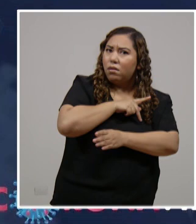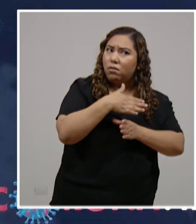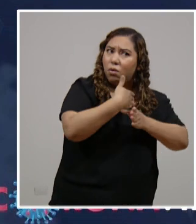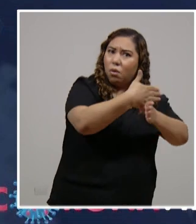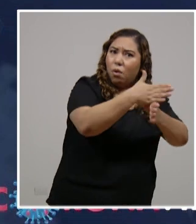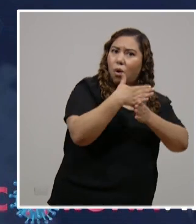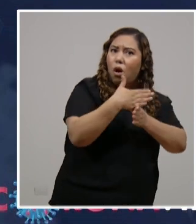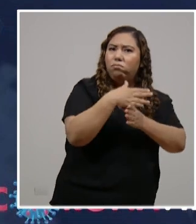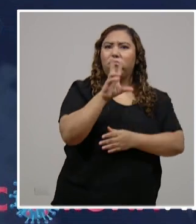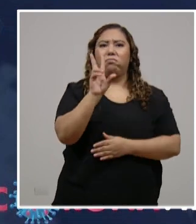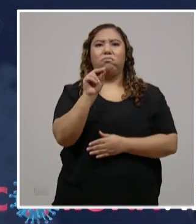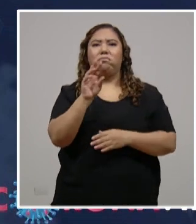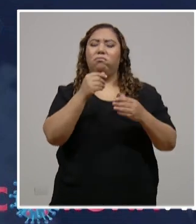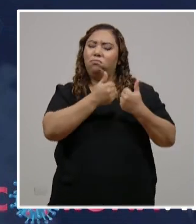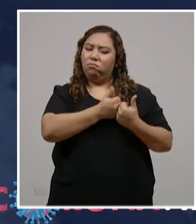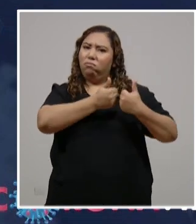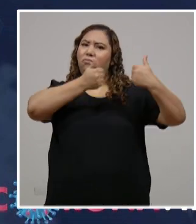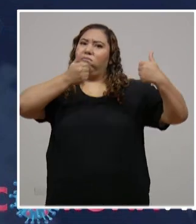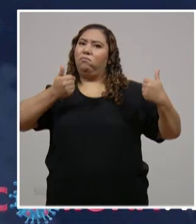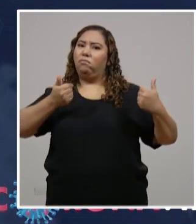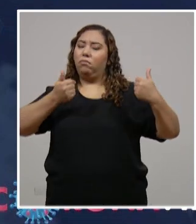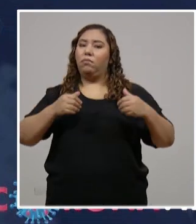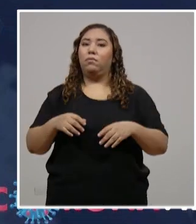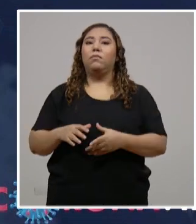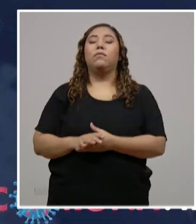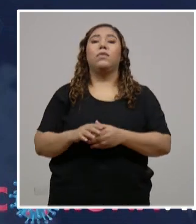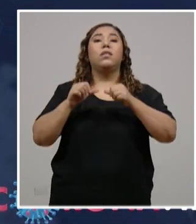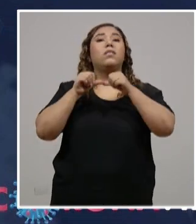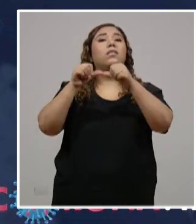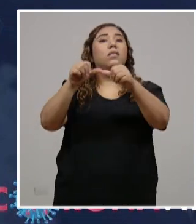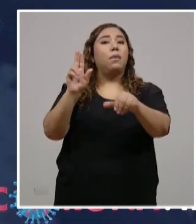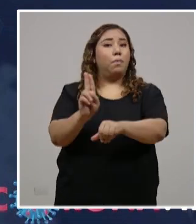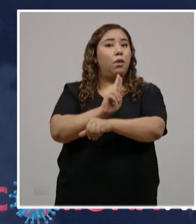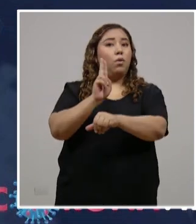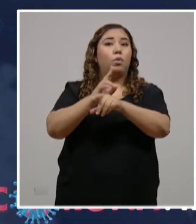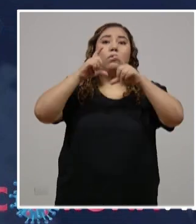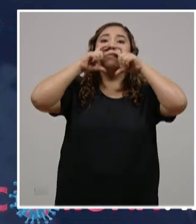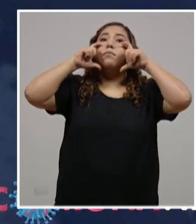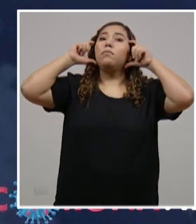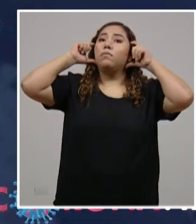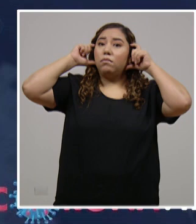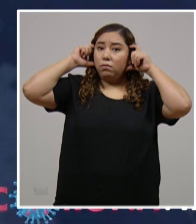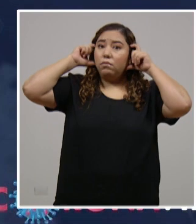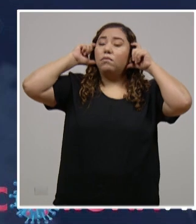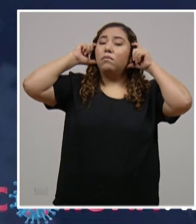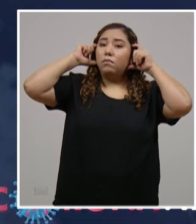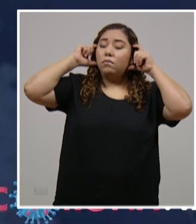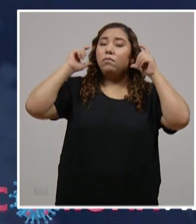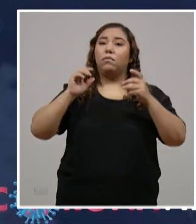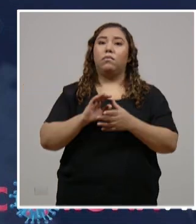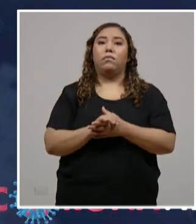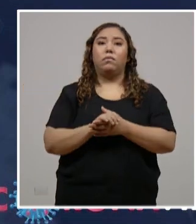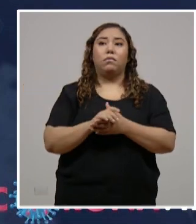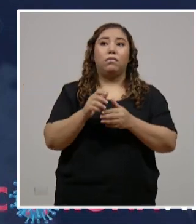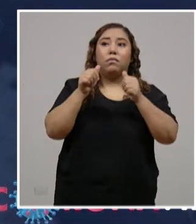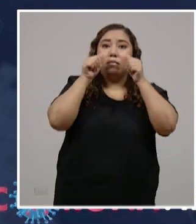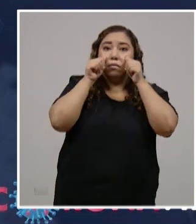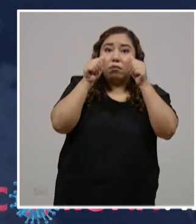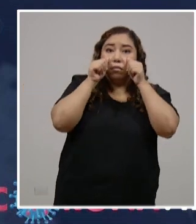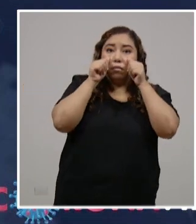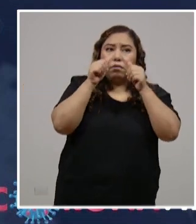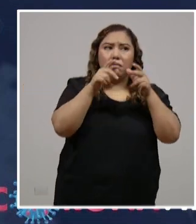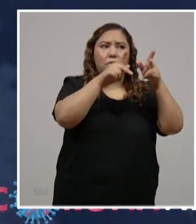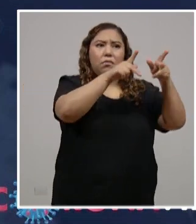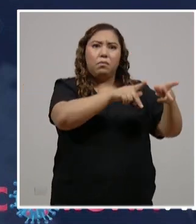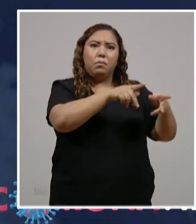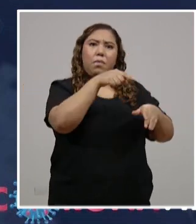personal. Sobre todo, use mascarilla todo el tiempo. Estemos atentos de los síntomas que presentan las personas que están a nuestro